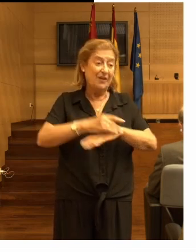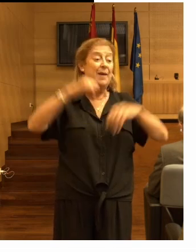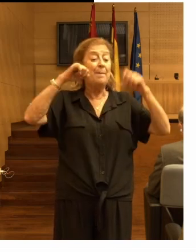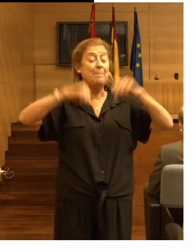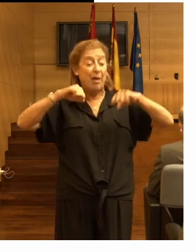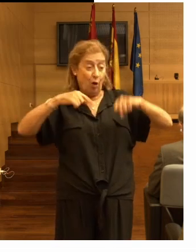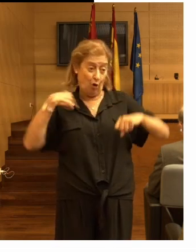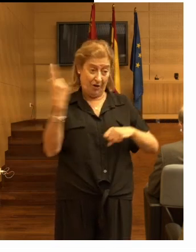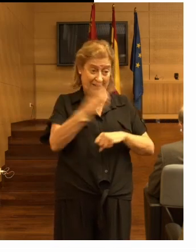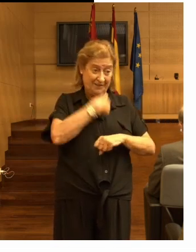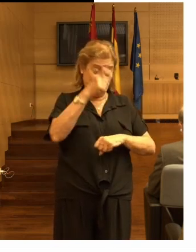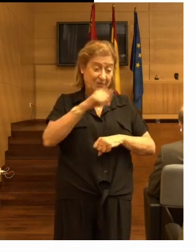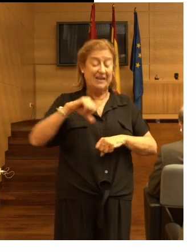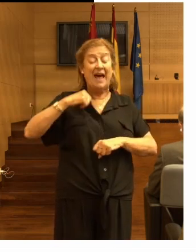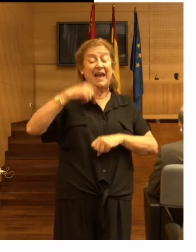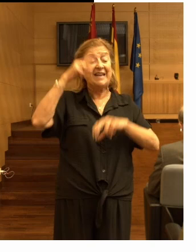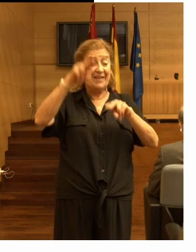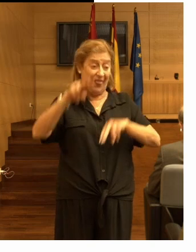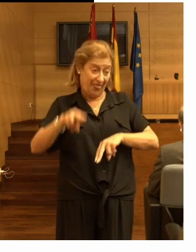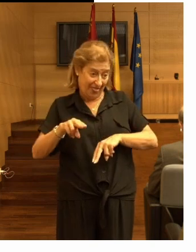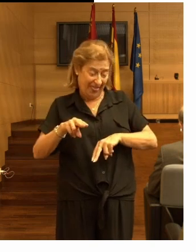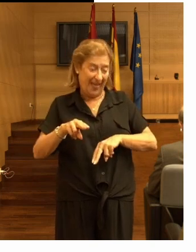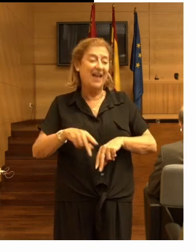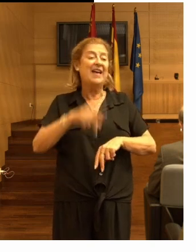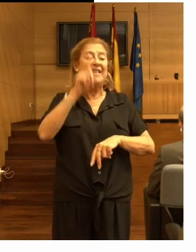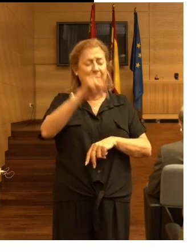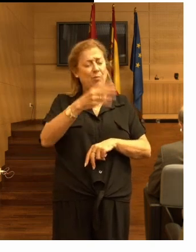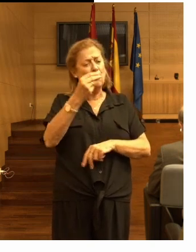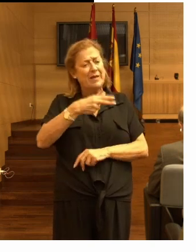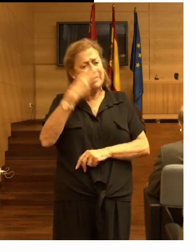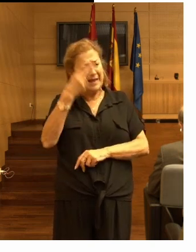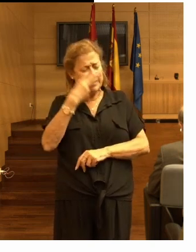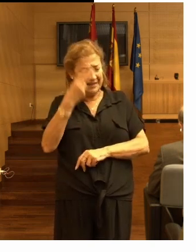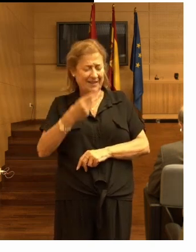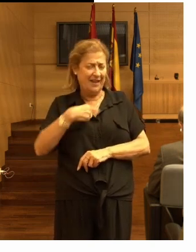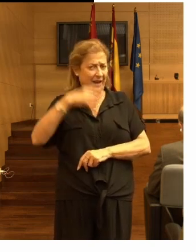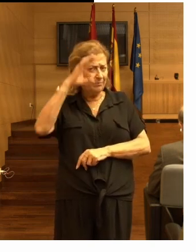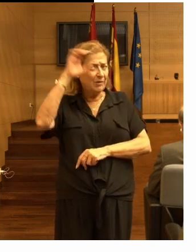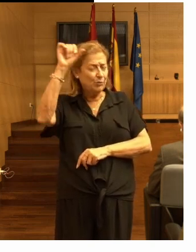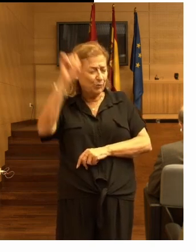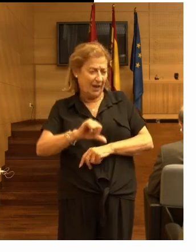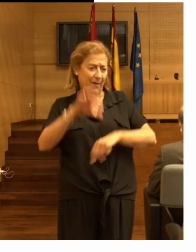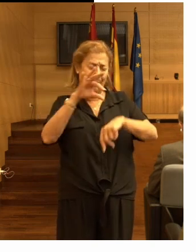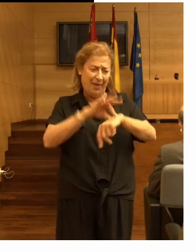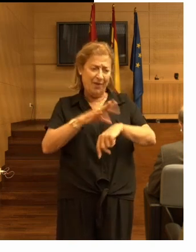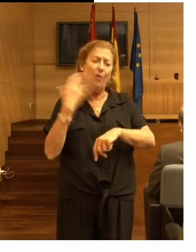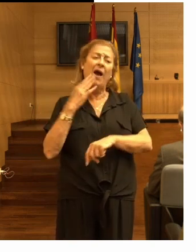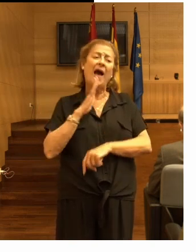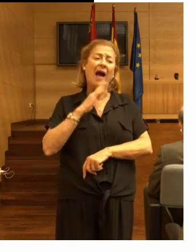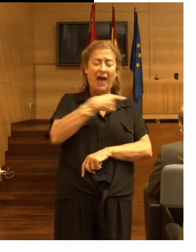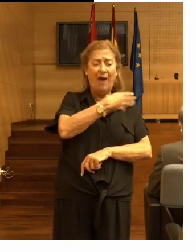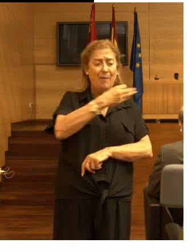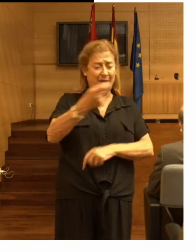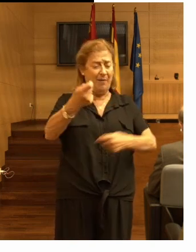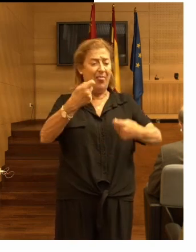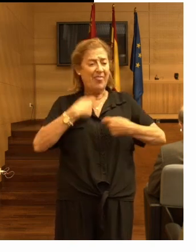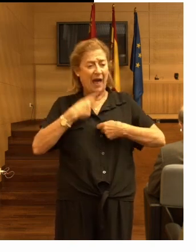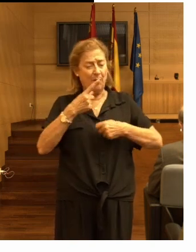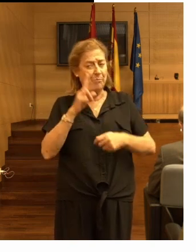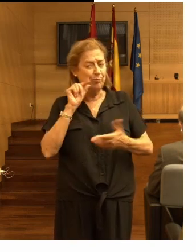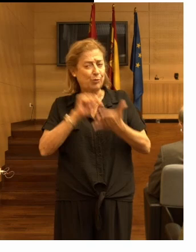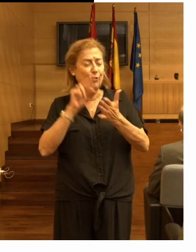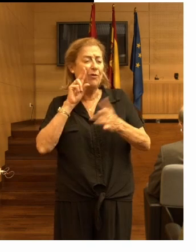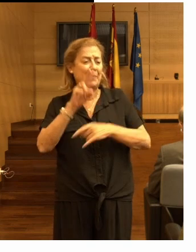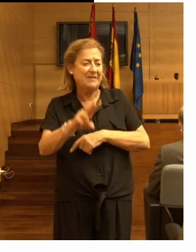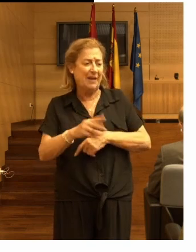mayores en las residencias ha sido también muy interesante escuchar al doctor Becker que nos ha dado una perspectiva